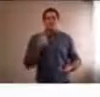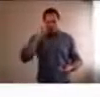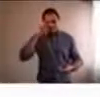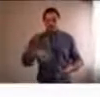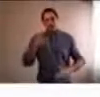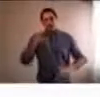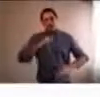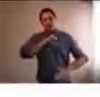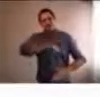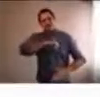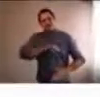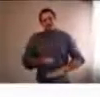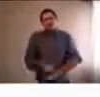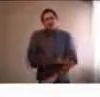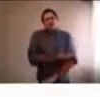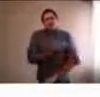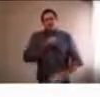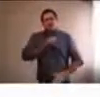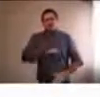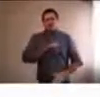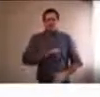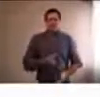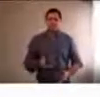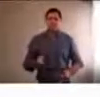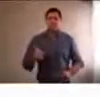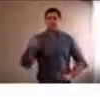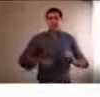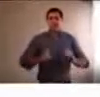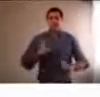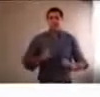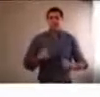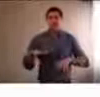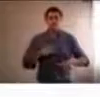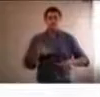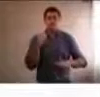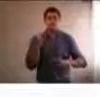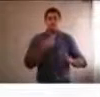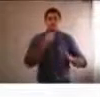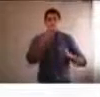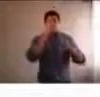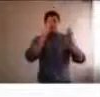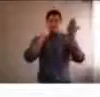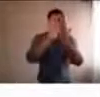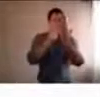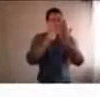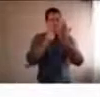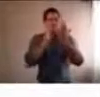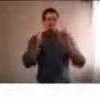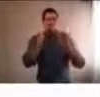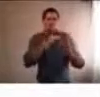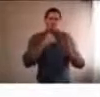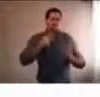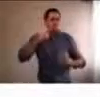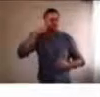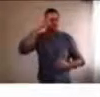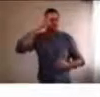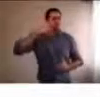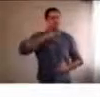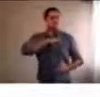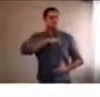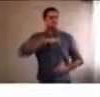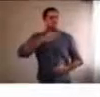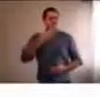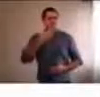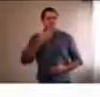que una de las cosas que por lo menos tuvimos que enfrentar al principio, y calculo que a ustedes les debe haber pasado algo similar, es que estos